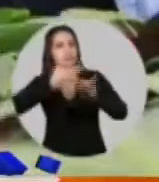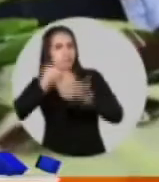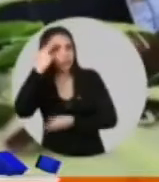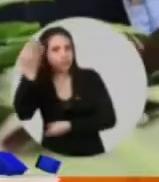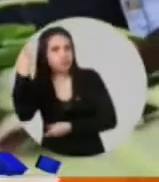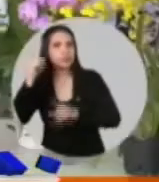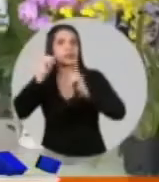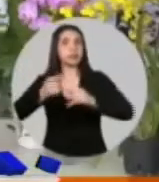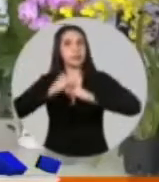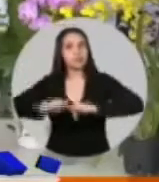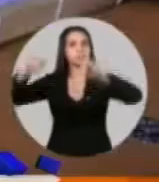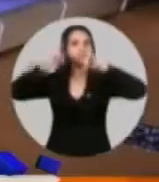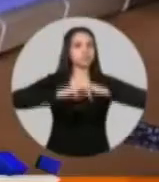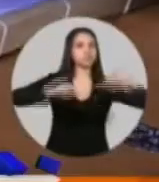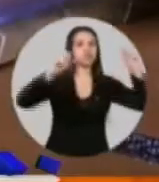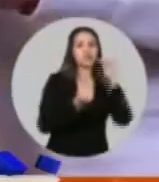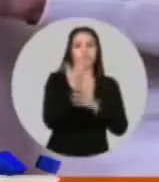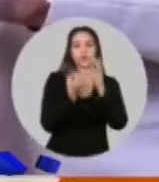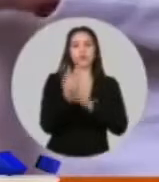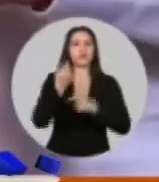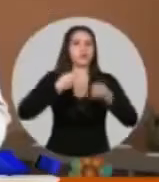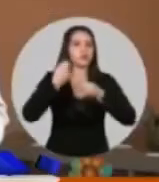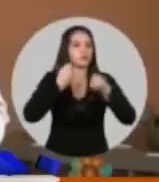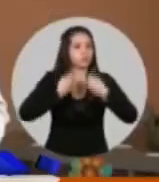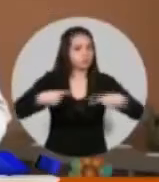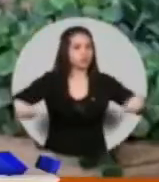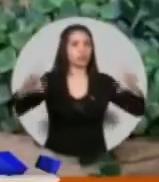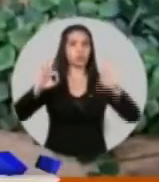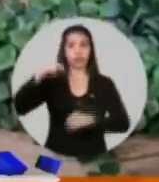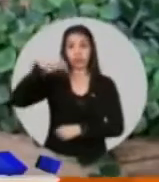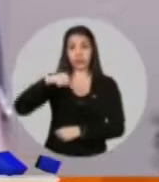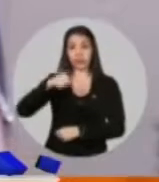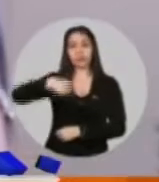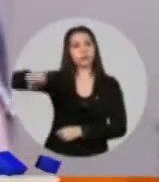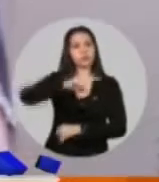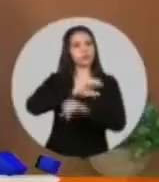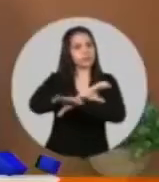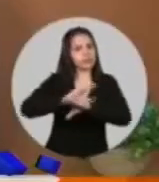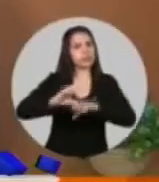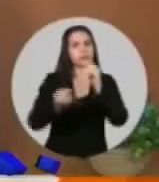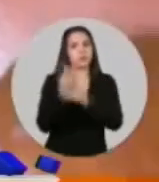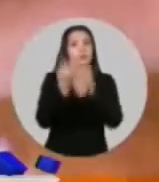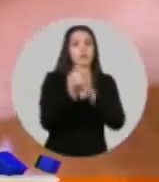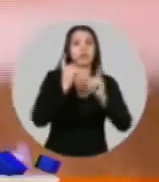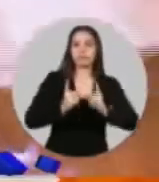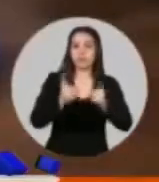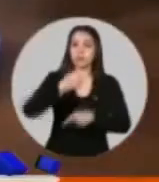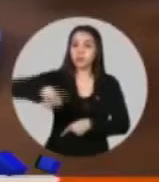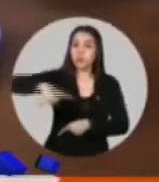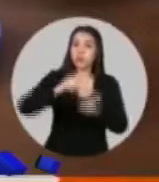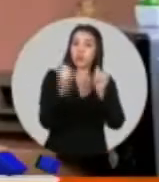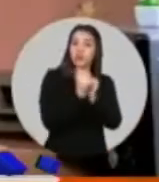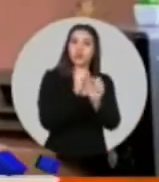en la cual hay personas que ni siquiera van a tener tele. Hoy en día hay personas que ni siquiera tienen electricidad para poder ver una televisión. O sea,